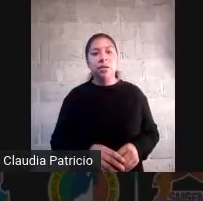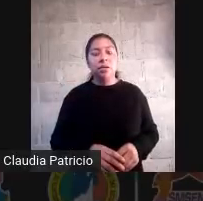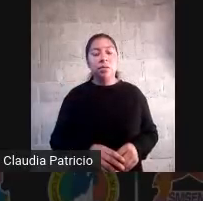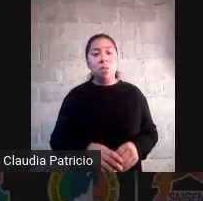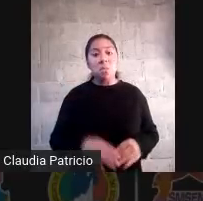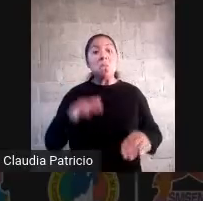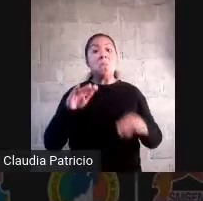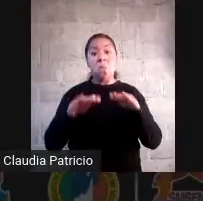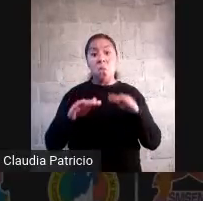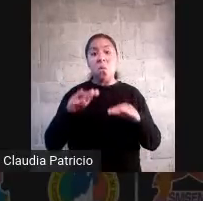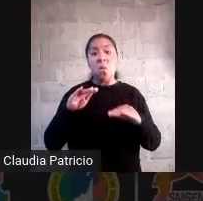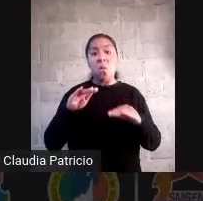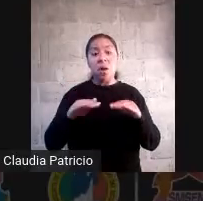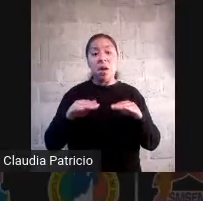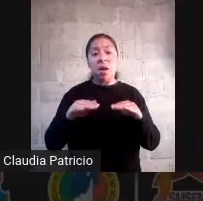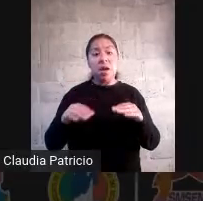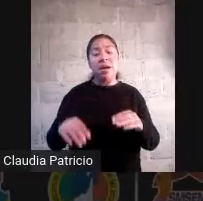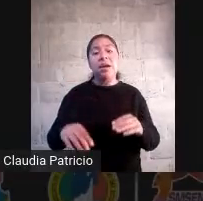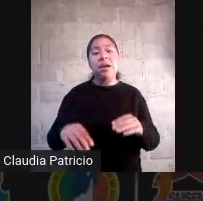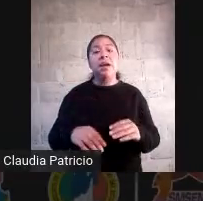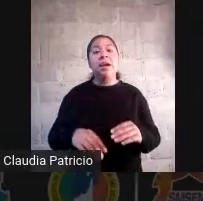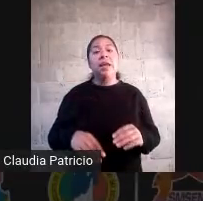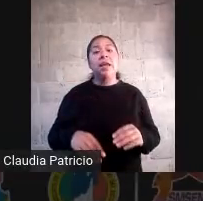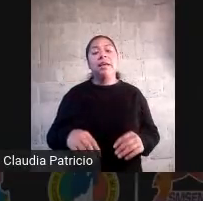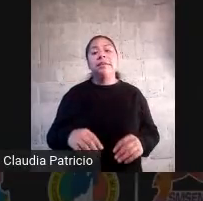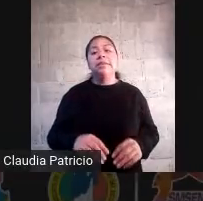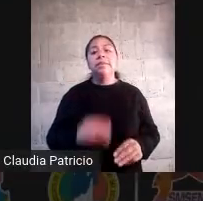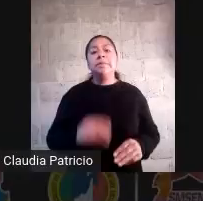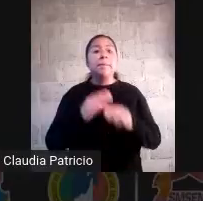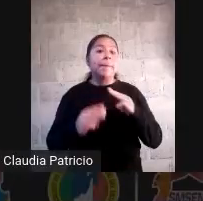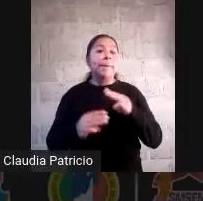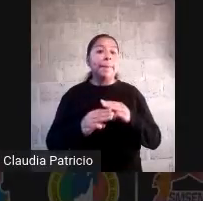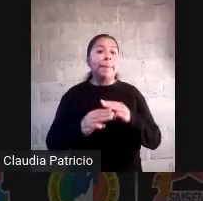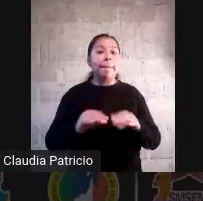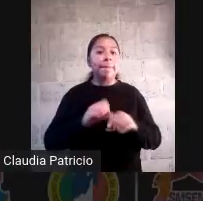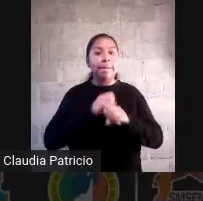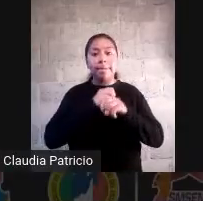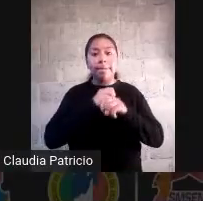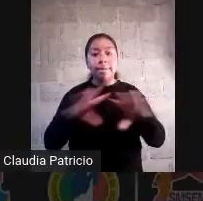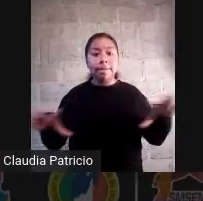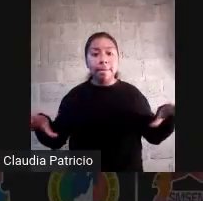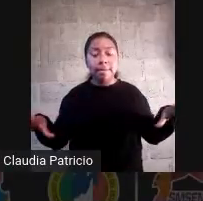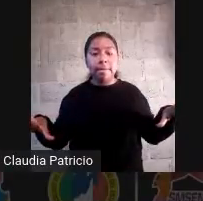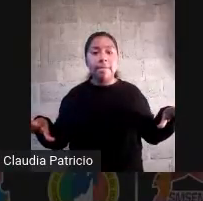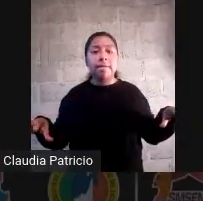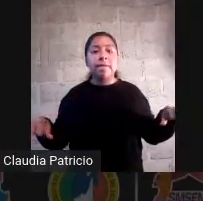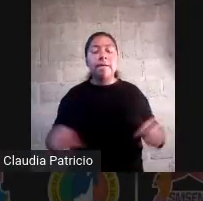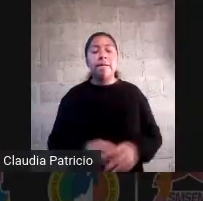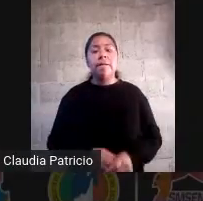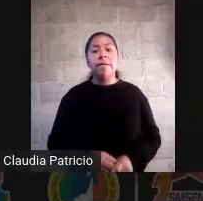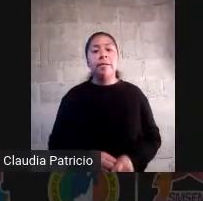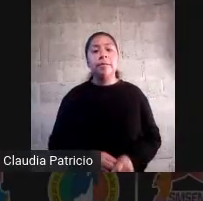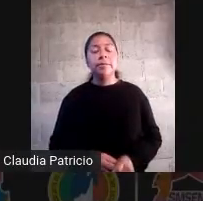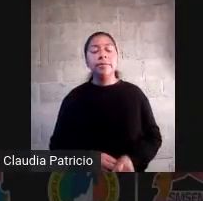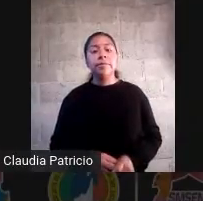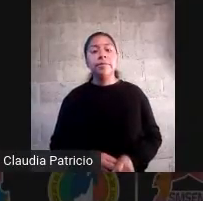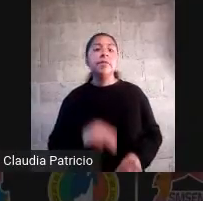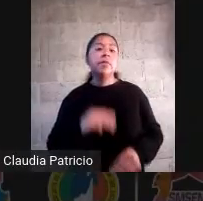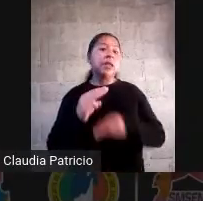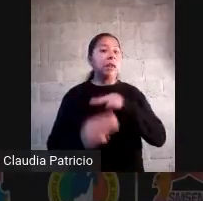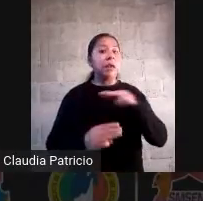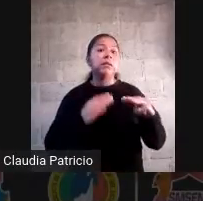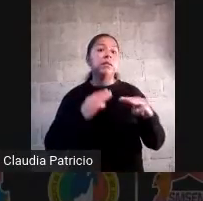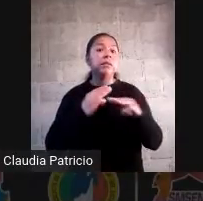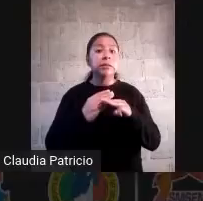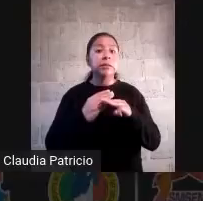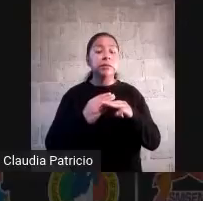que las asignaturas desaparezcan se acordarán de esta charla porque son tendencias mundiales cuando se instauraron en méxico los